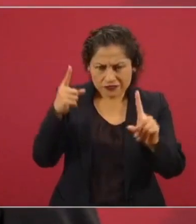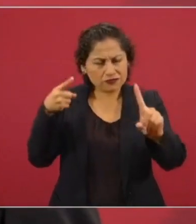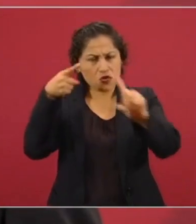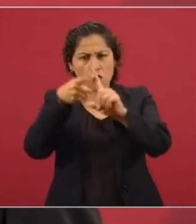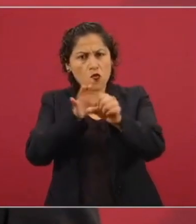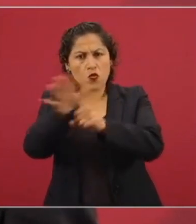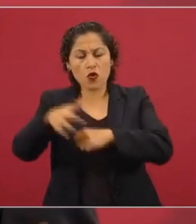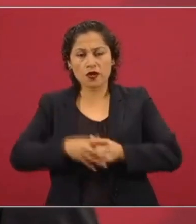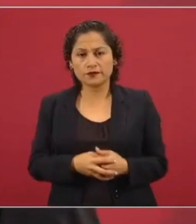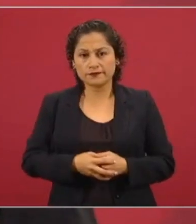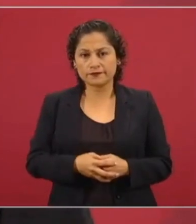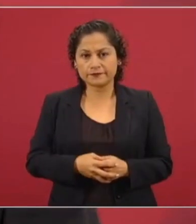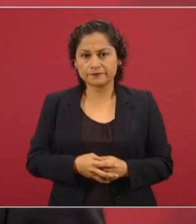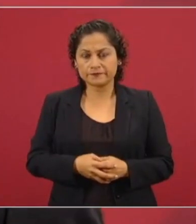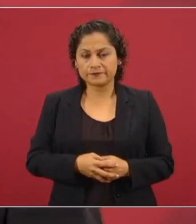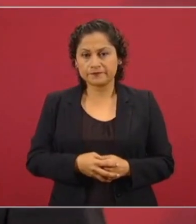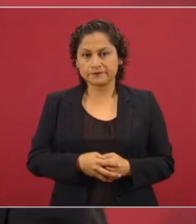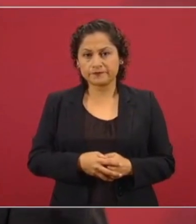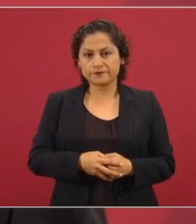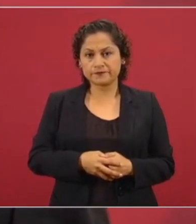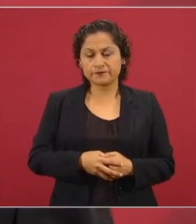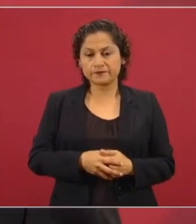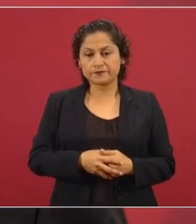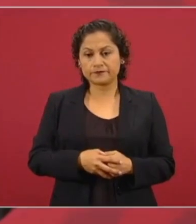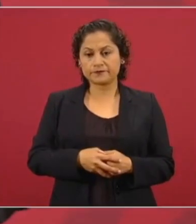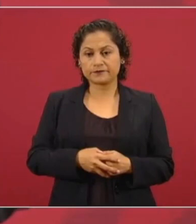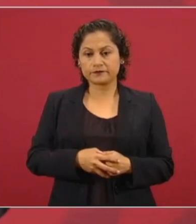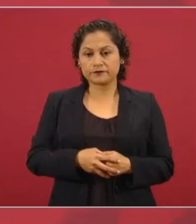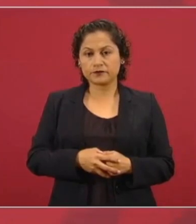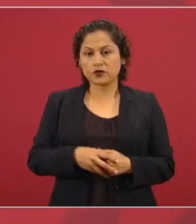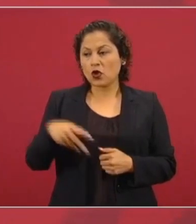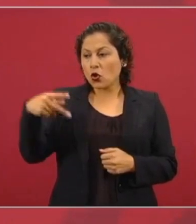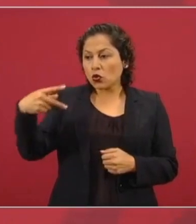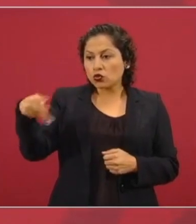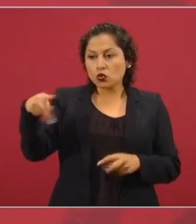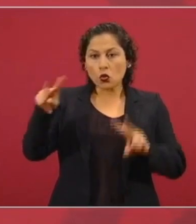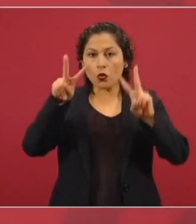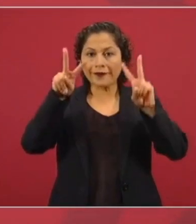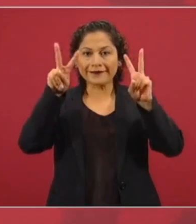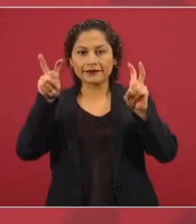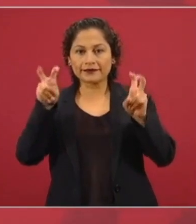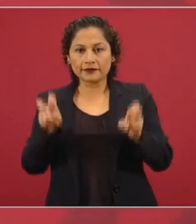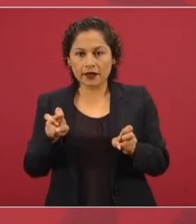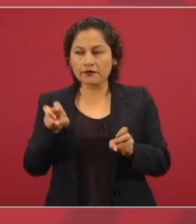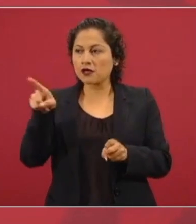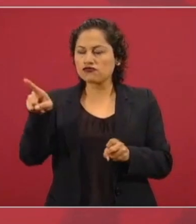en que este área se sienten bien